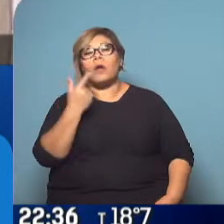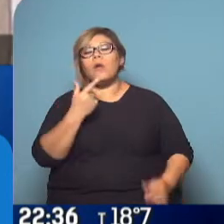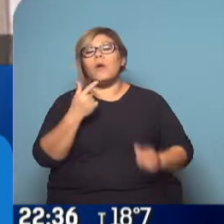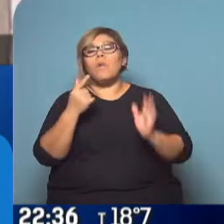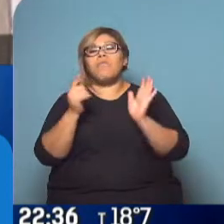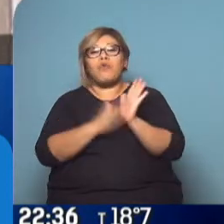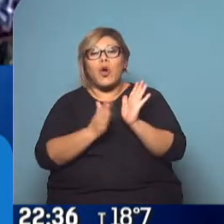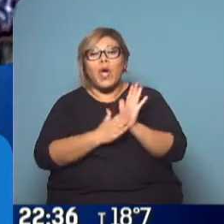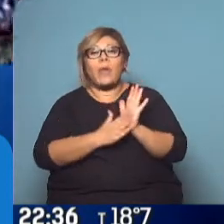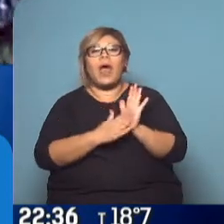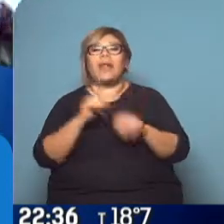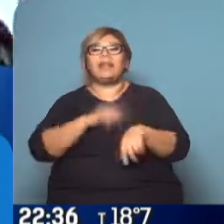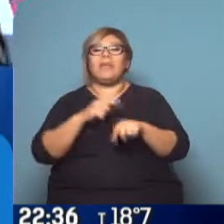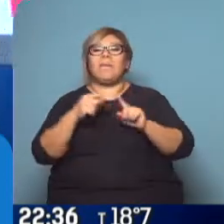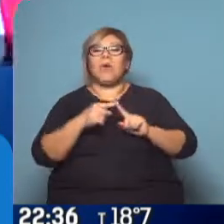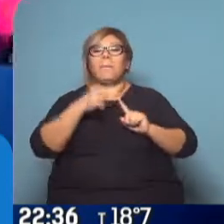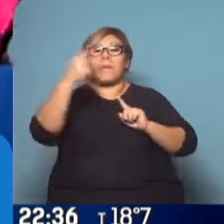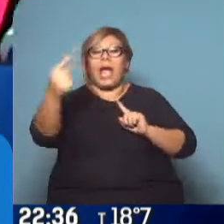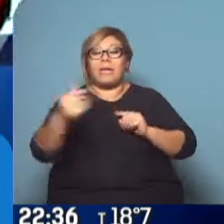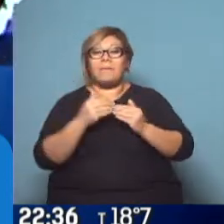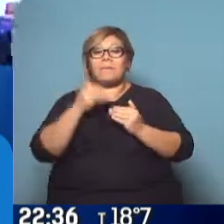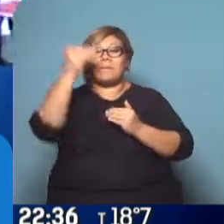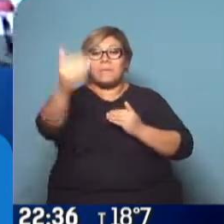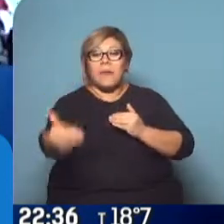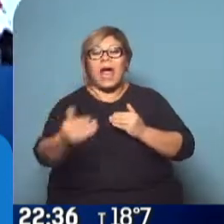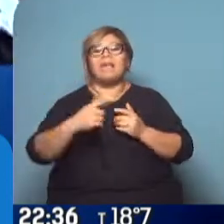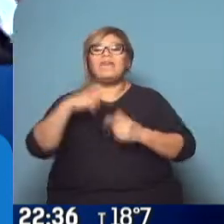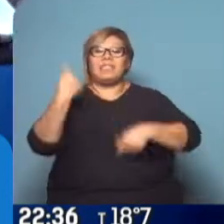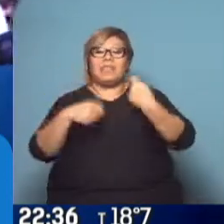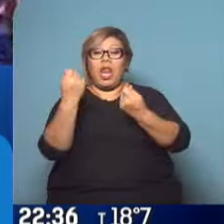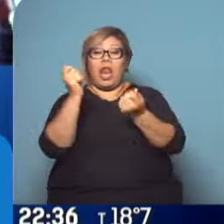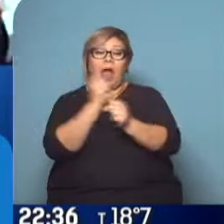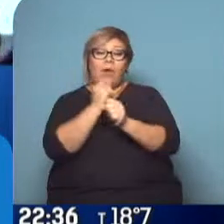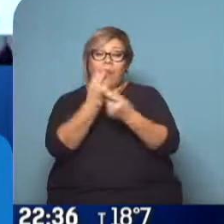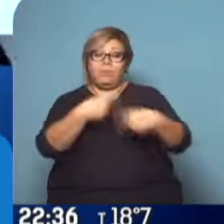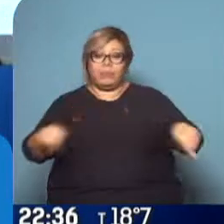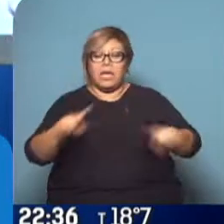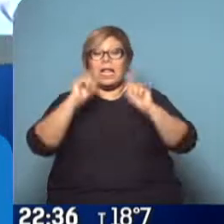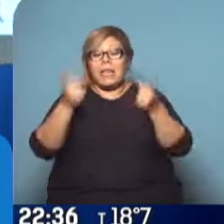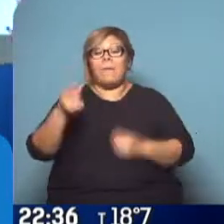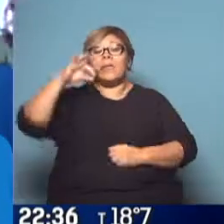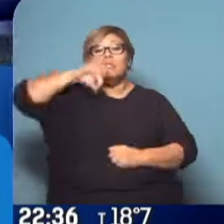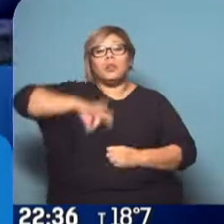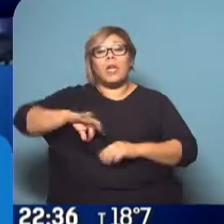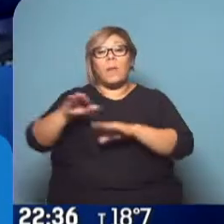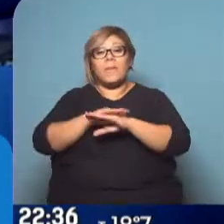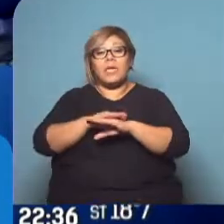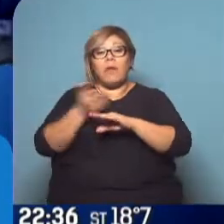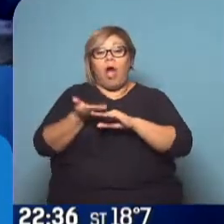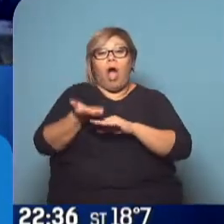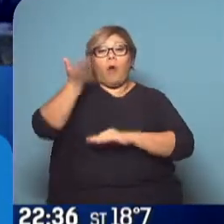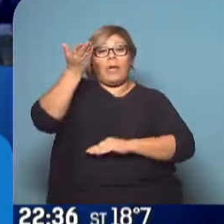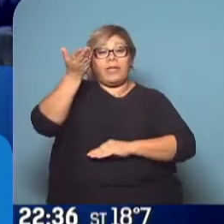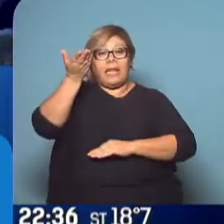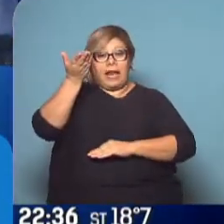extender las pasantías, a flexibilizar los modos de contratación y demás. La segunda es la elevación del salario mínimo, algo sobre lo cual Unidas Podemos y